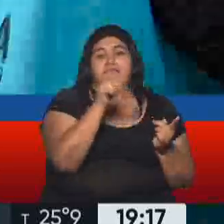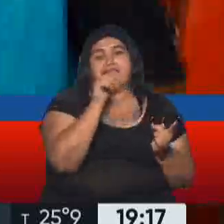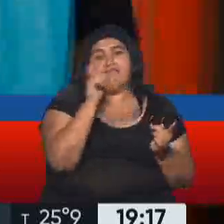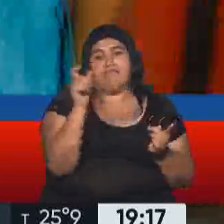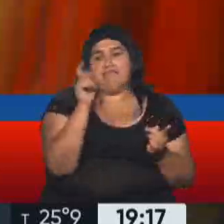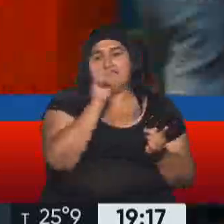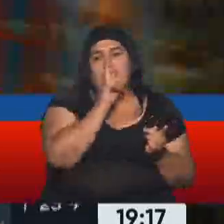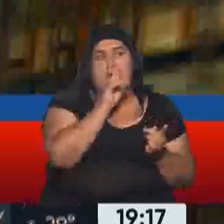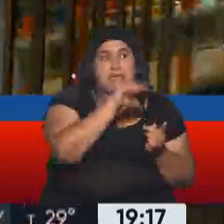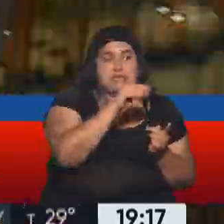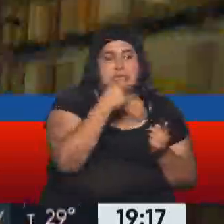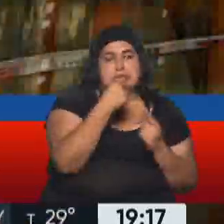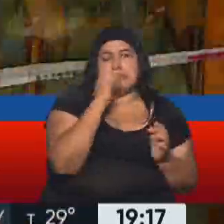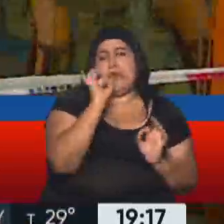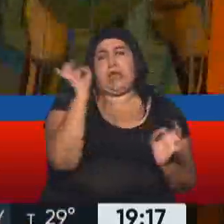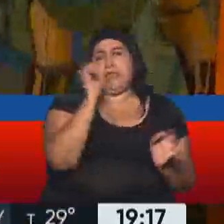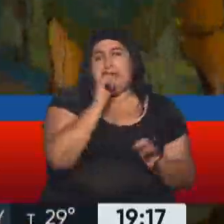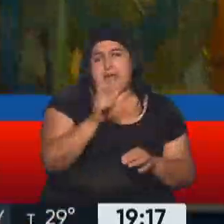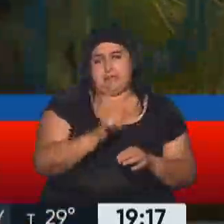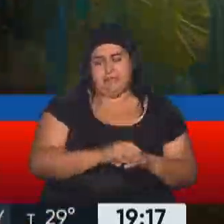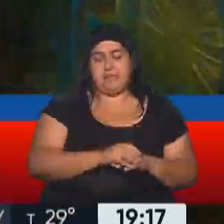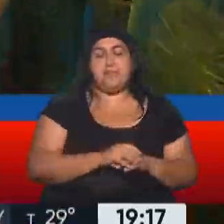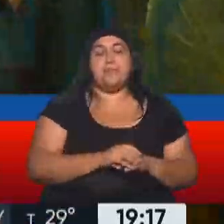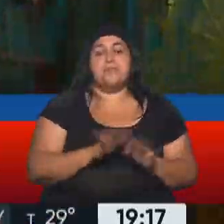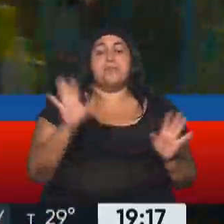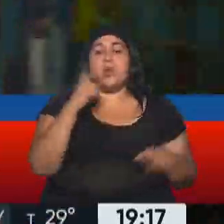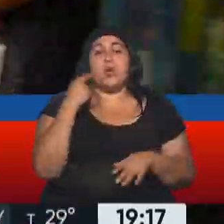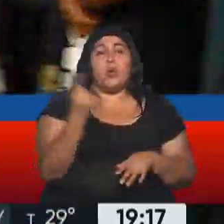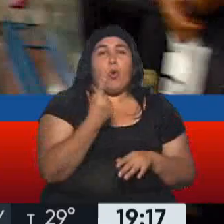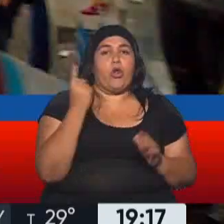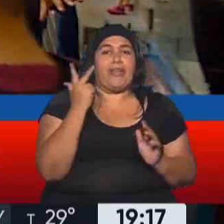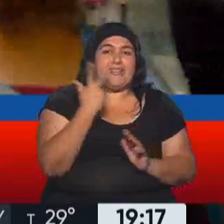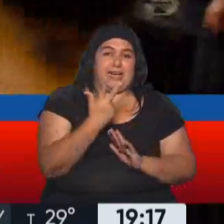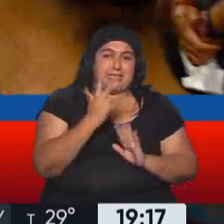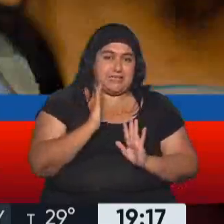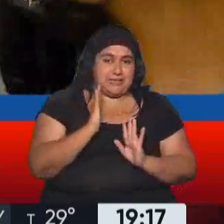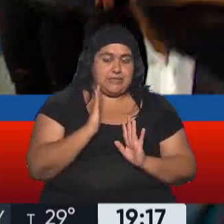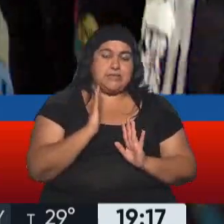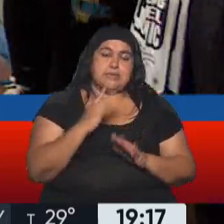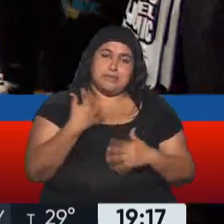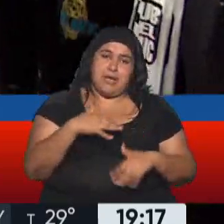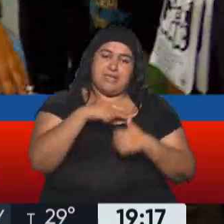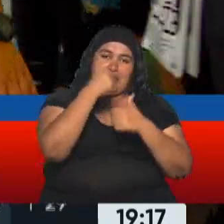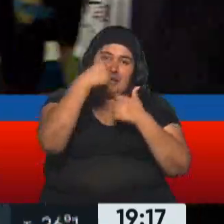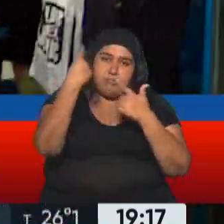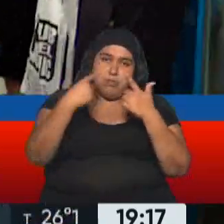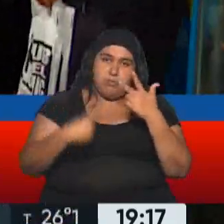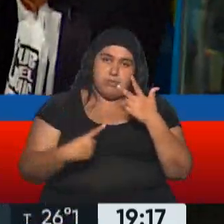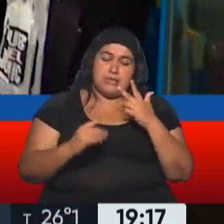respondió. Las versiones son tres, bastante variadas, por cierto.